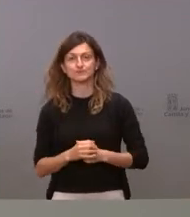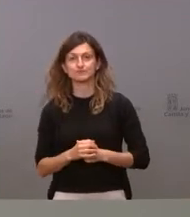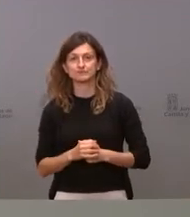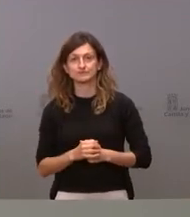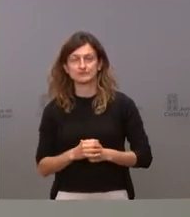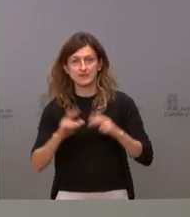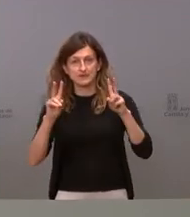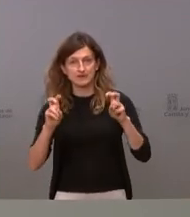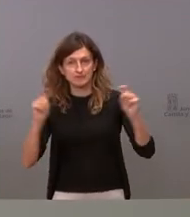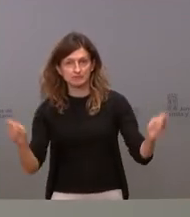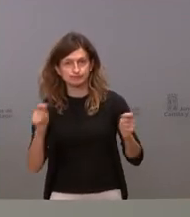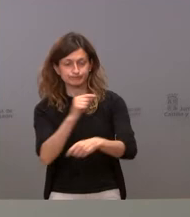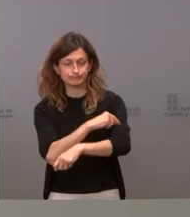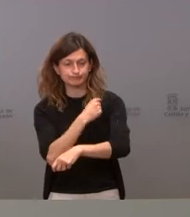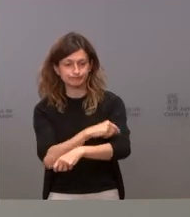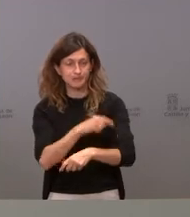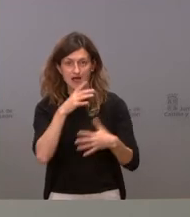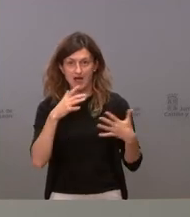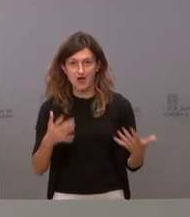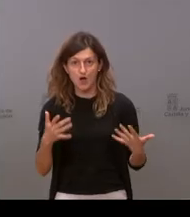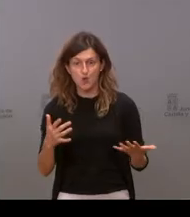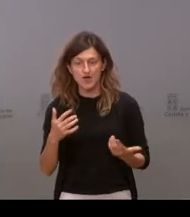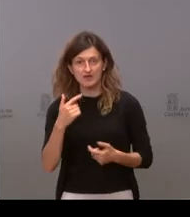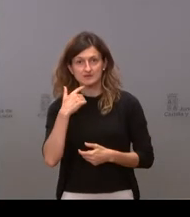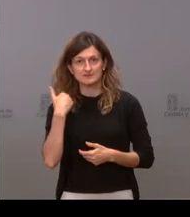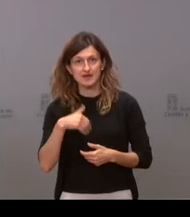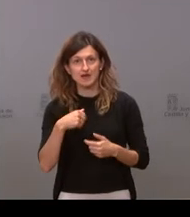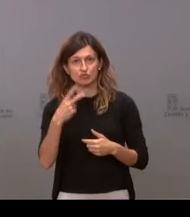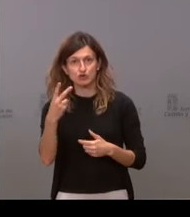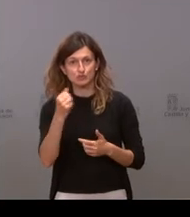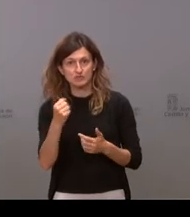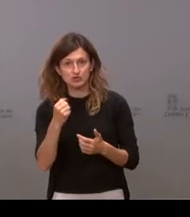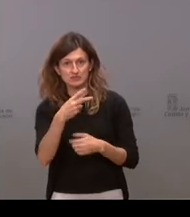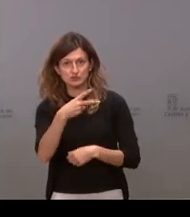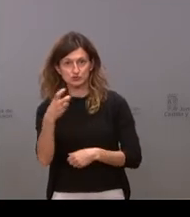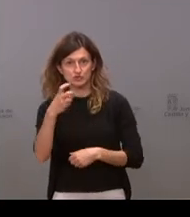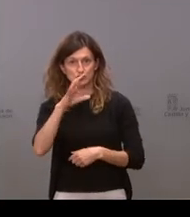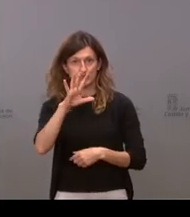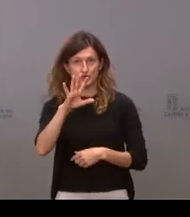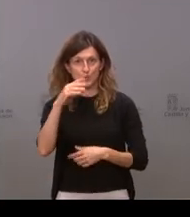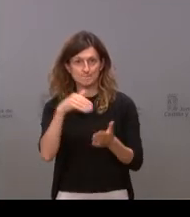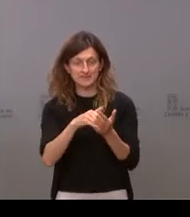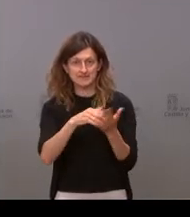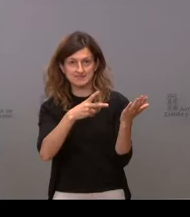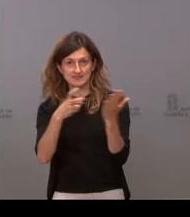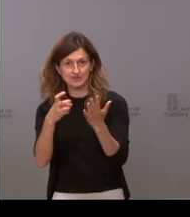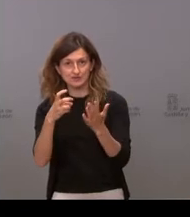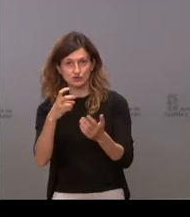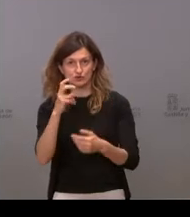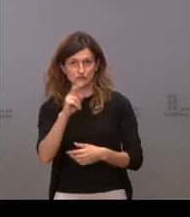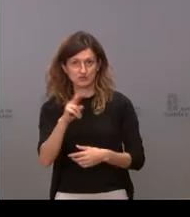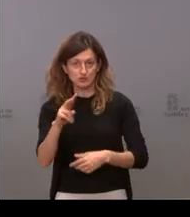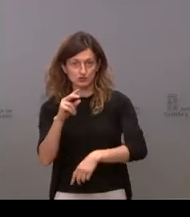a la campaña de vacunación, señalar que en estos momentos hemos administrado ya 2.205.732 dosis,